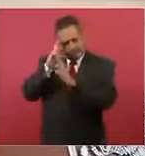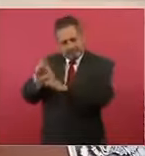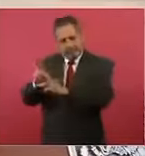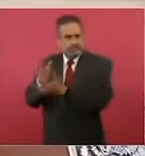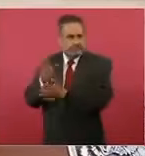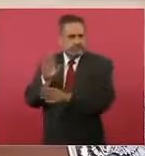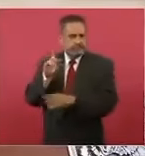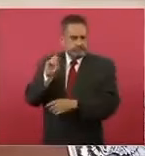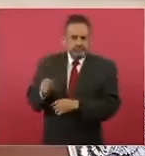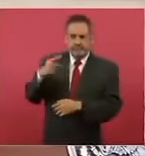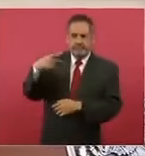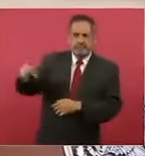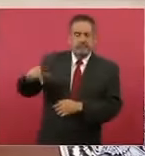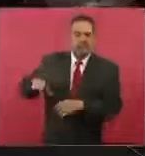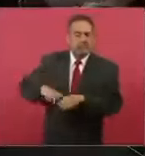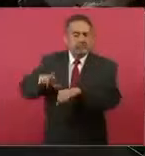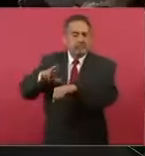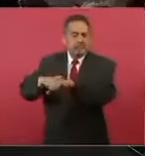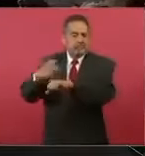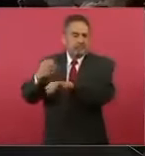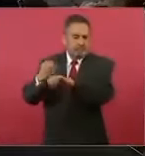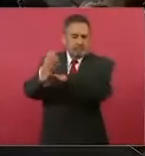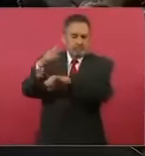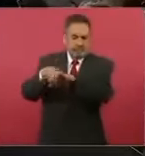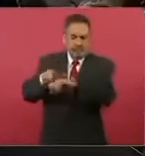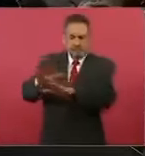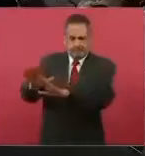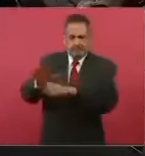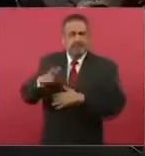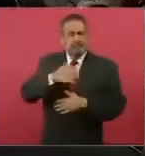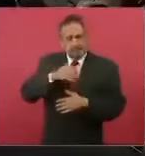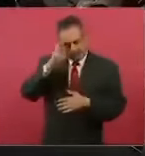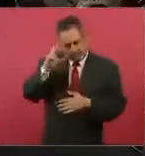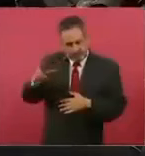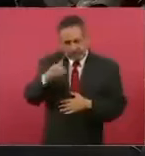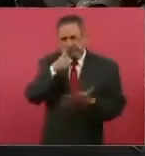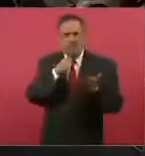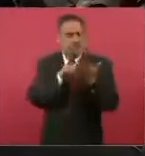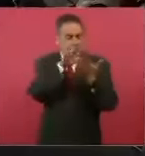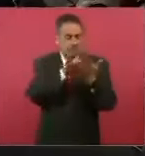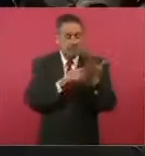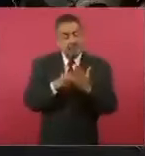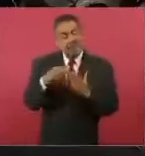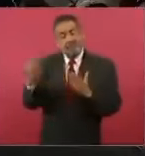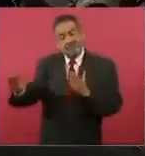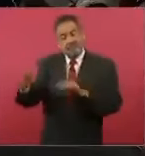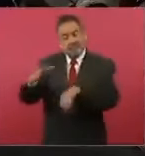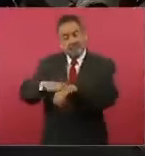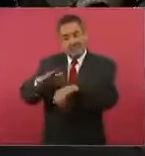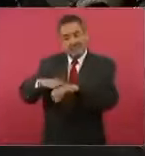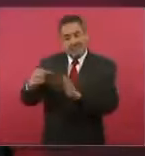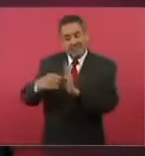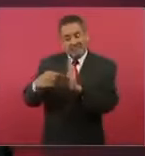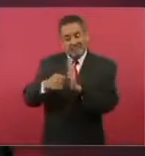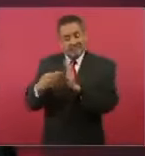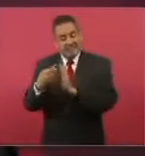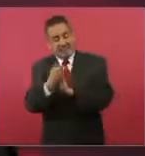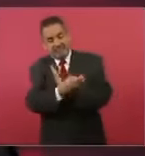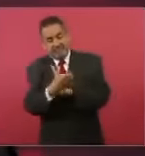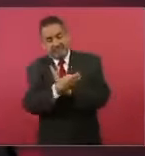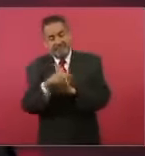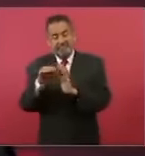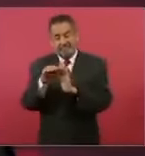corresponde a un gobierno estatal, sí le presentamos un informe sobre